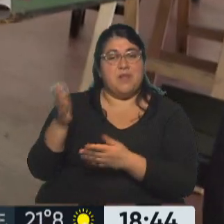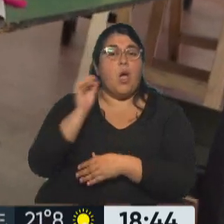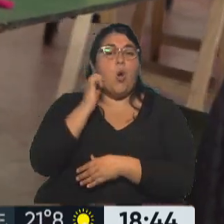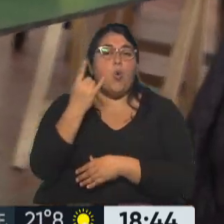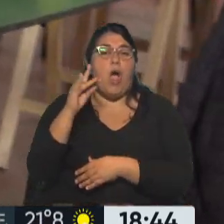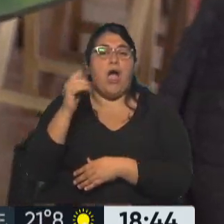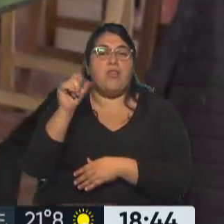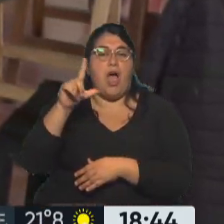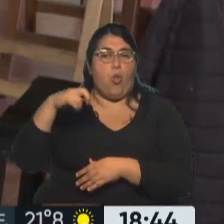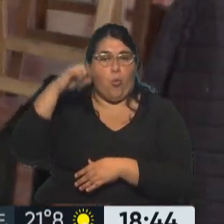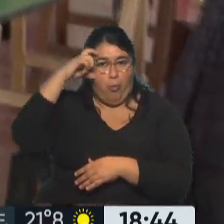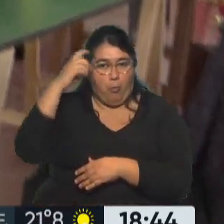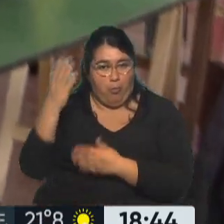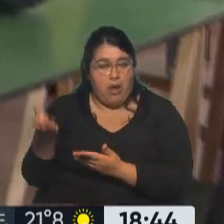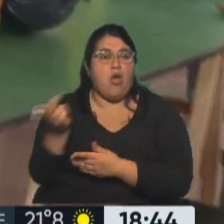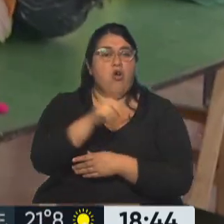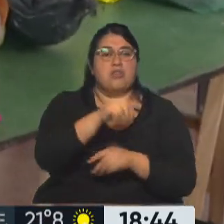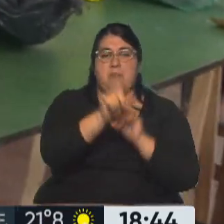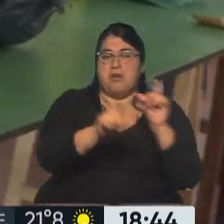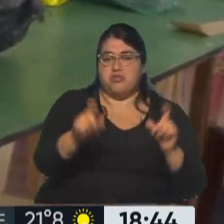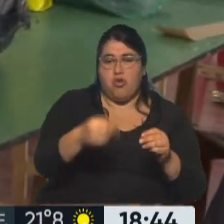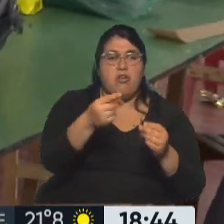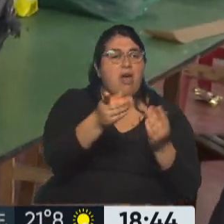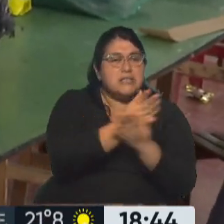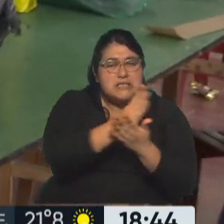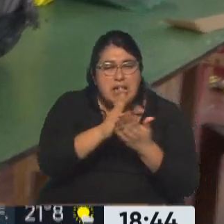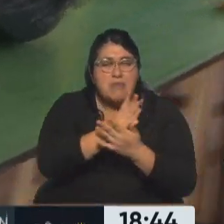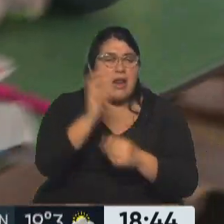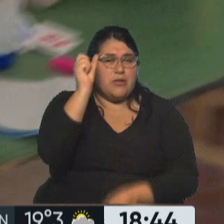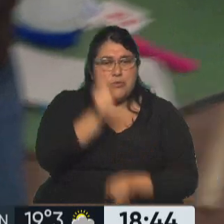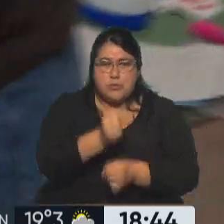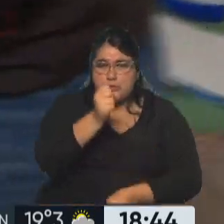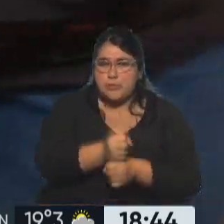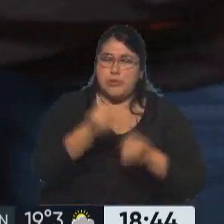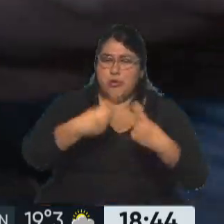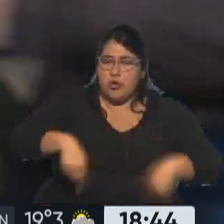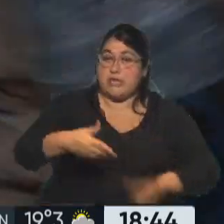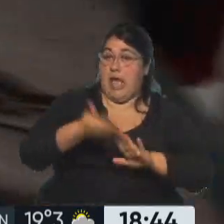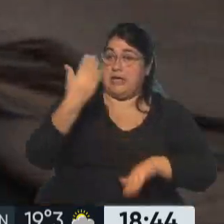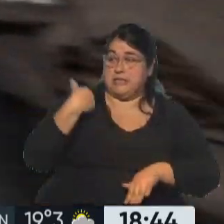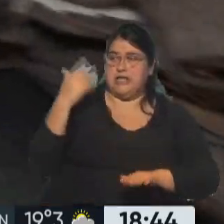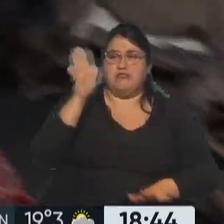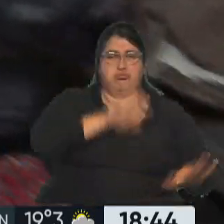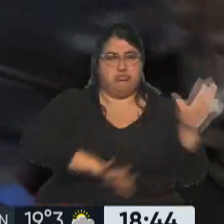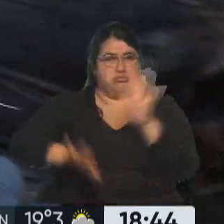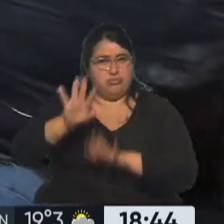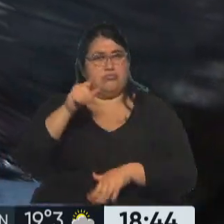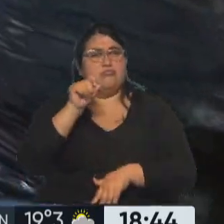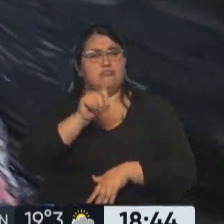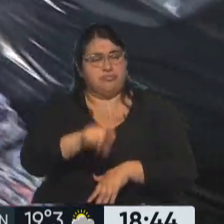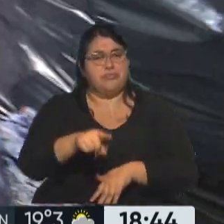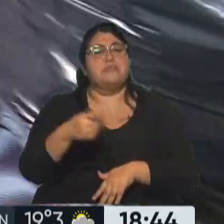y a otras personas también haciendo un trabajo que es realmente muy arduo. Ayer ya han comenzado, están, digamos,